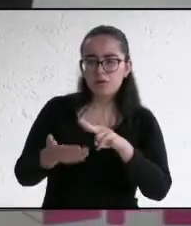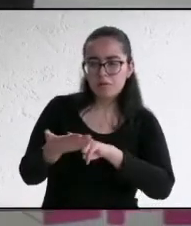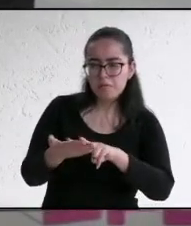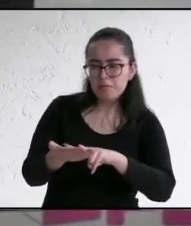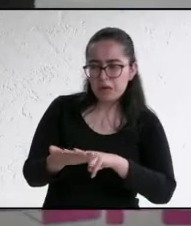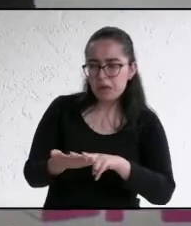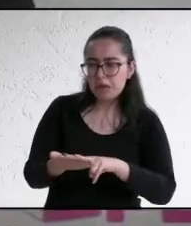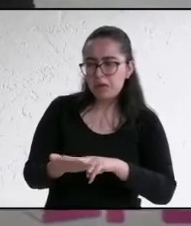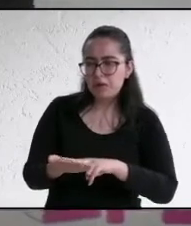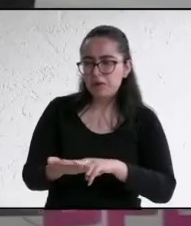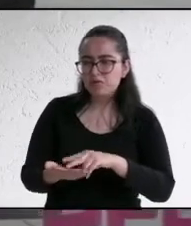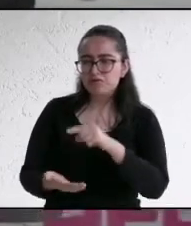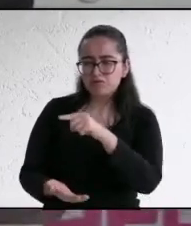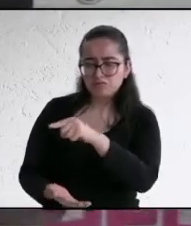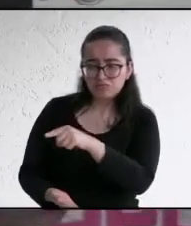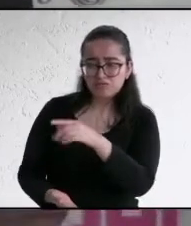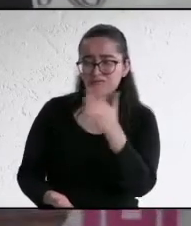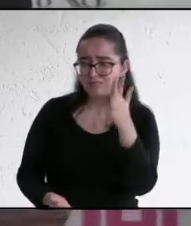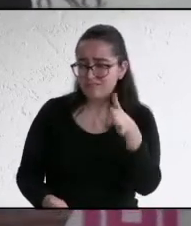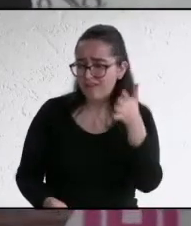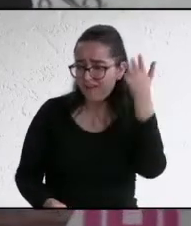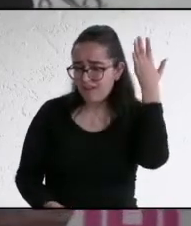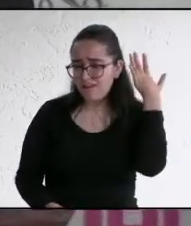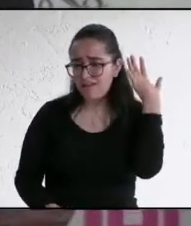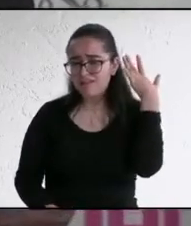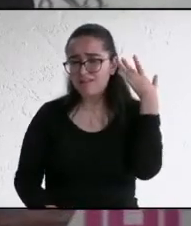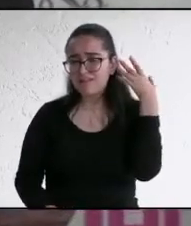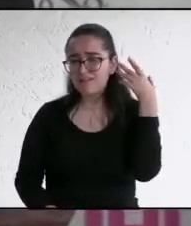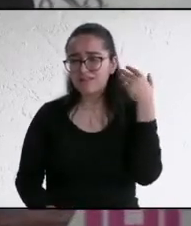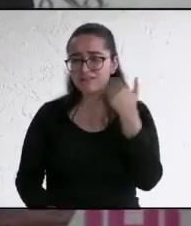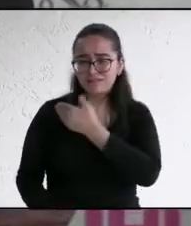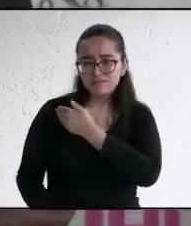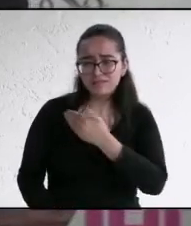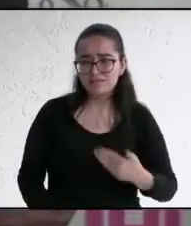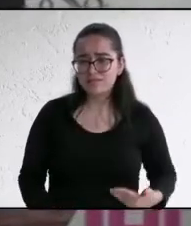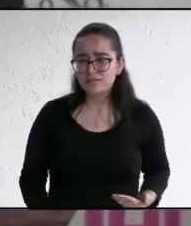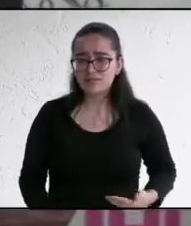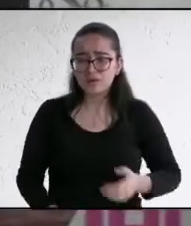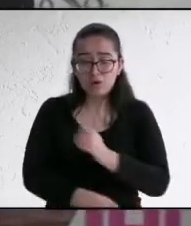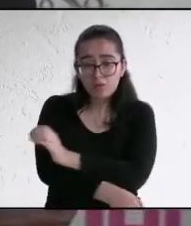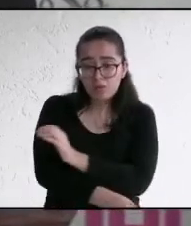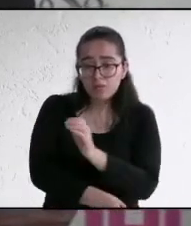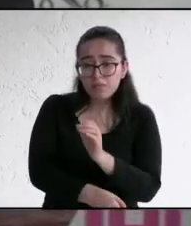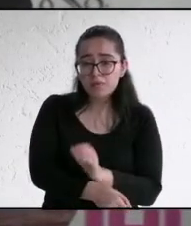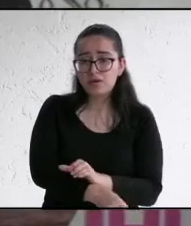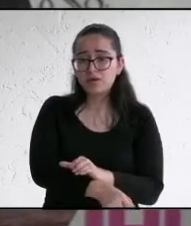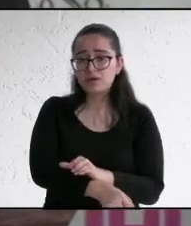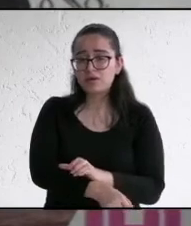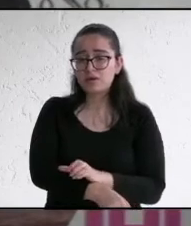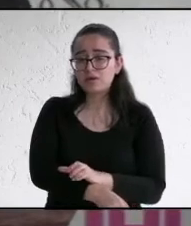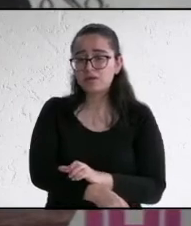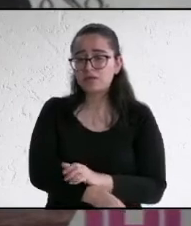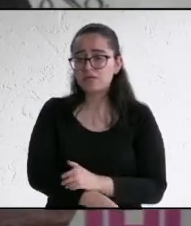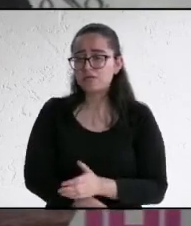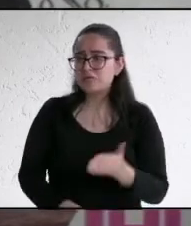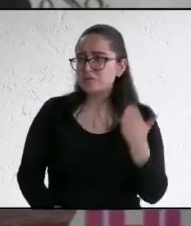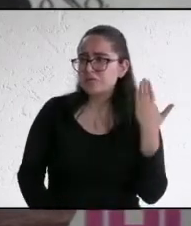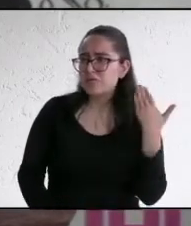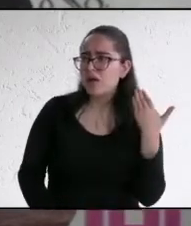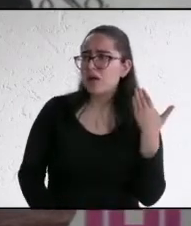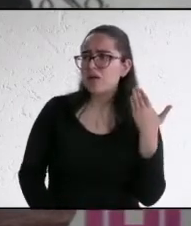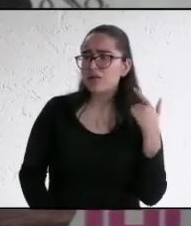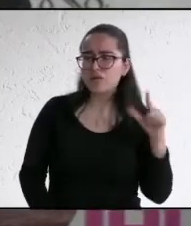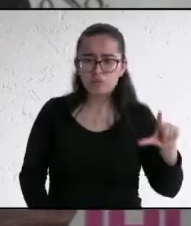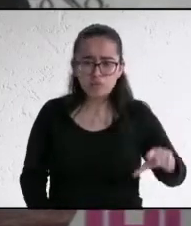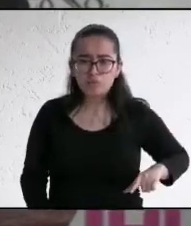a aprender cuando él ya fue alcalde. No sé por qué la compañera del gobierno, del partido en el gobierno del Estado viene ahora a